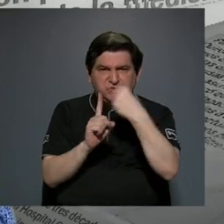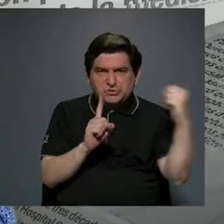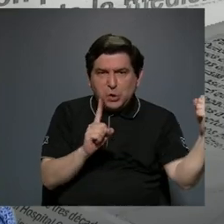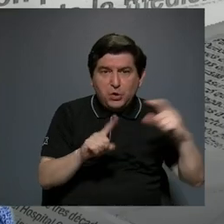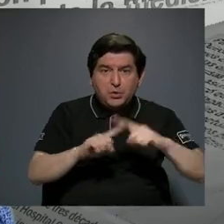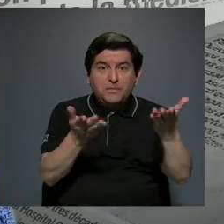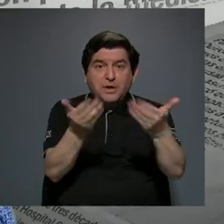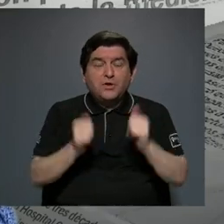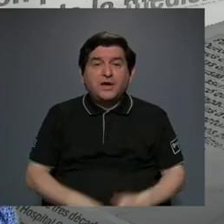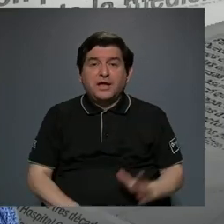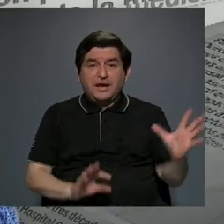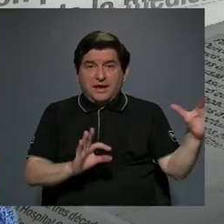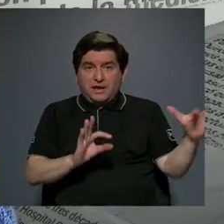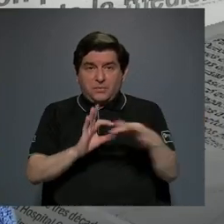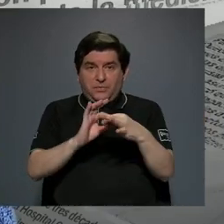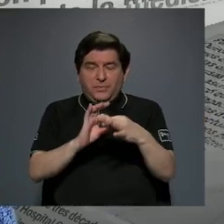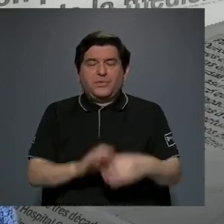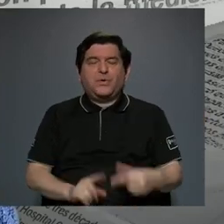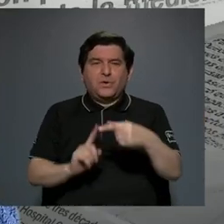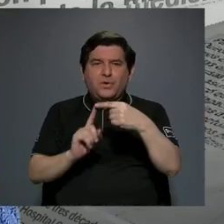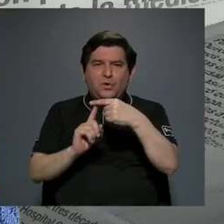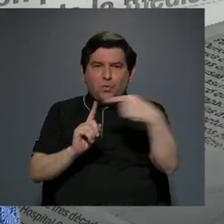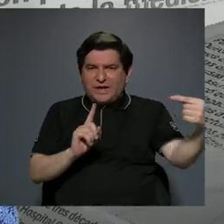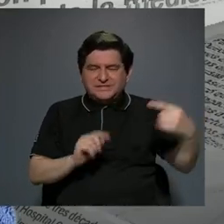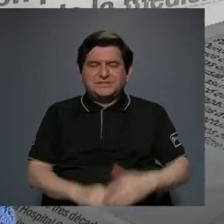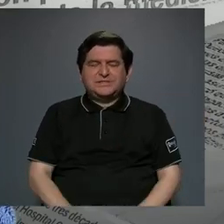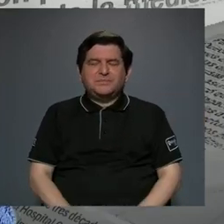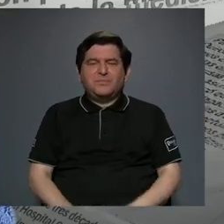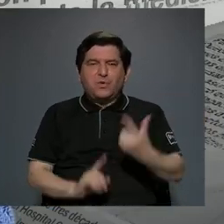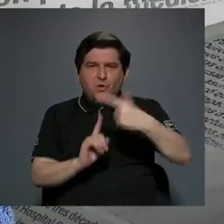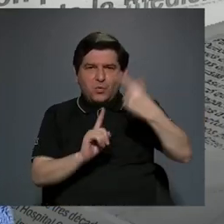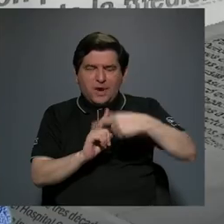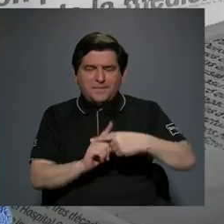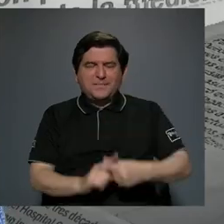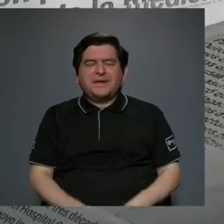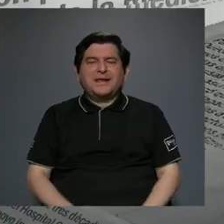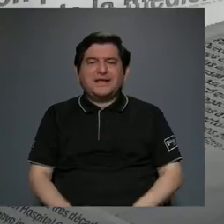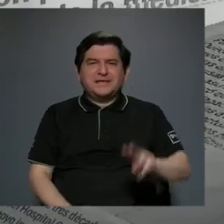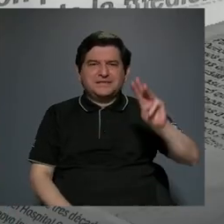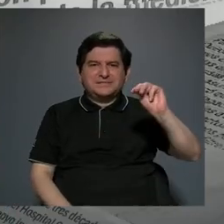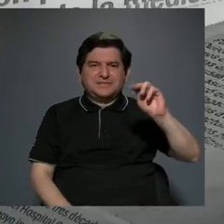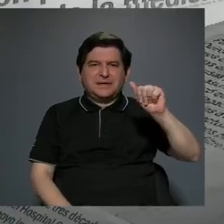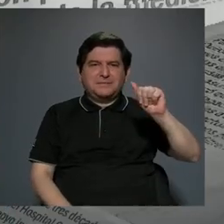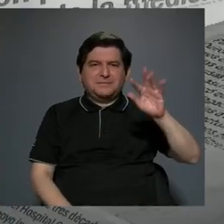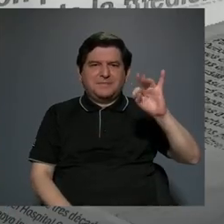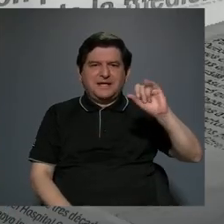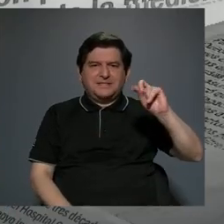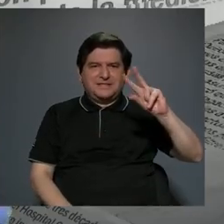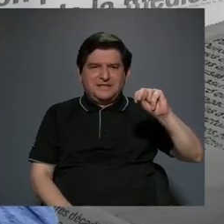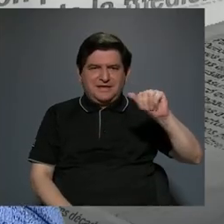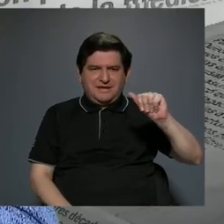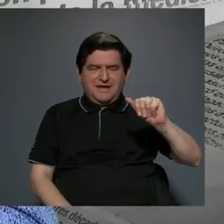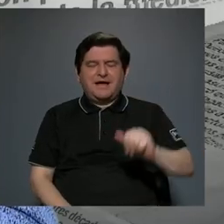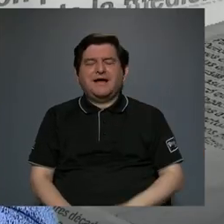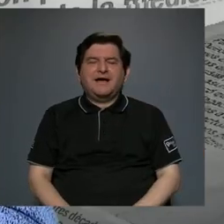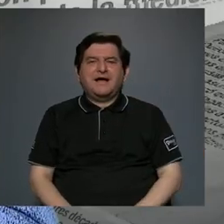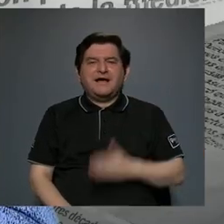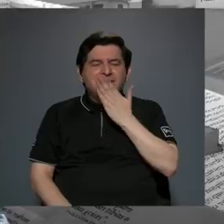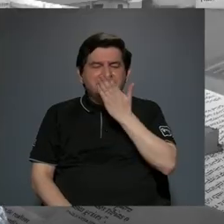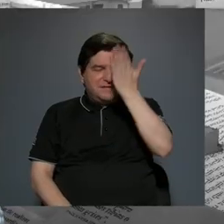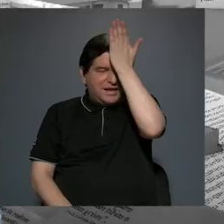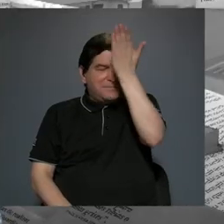se incorpore Guapiles, Guacimo, Batán, o sea, Matina, Limón Centro y Talamanca.